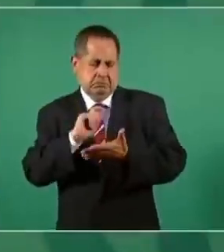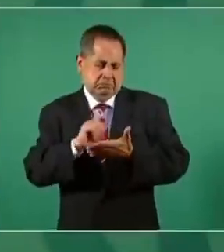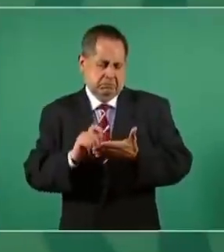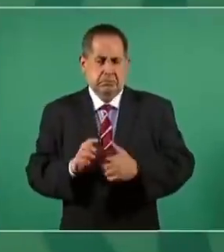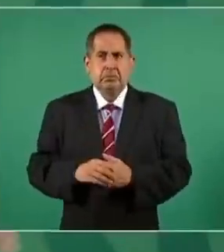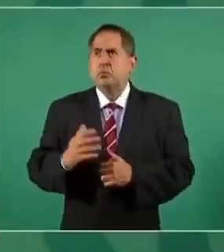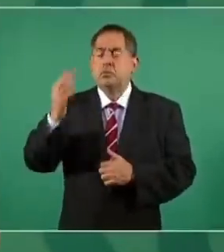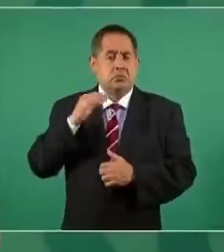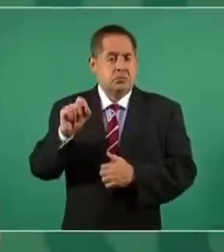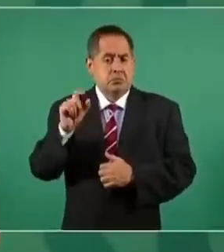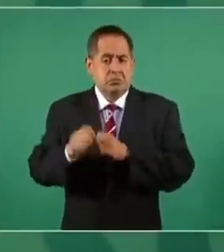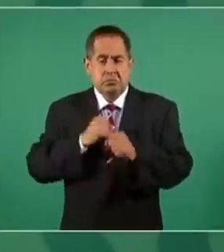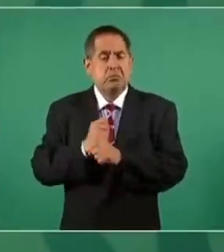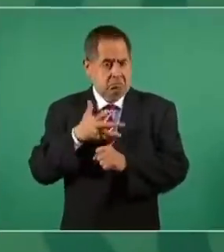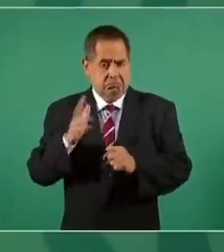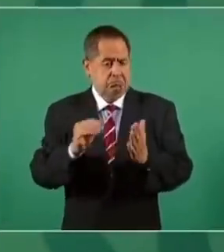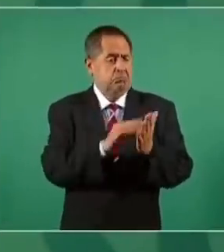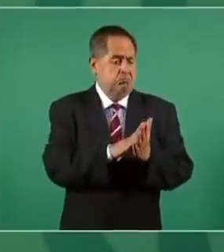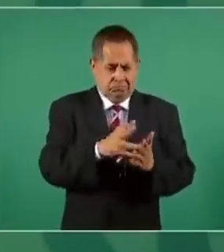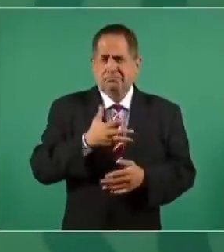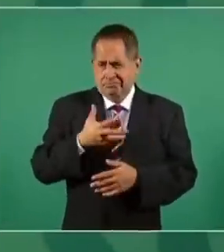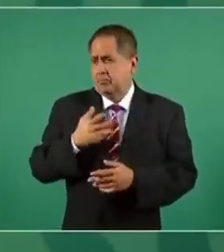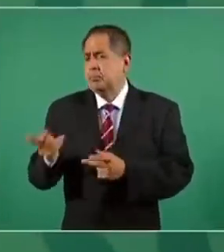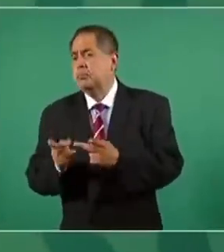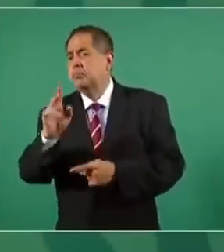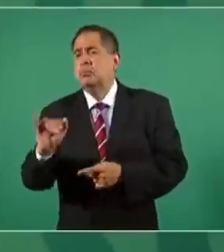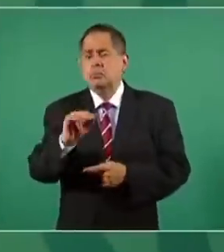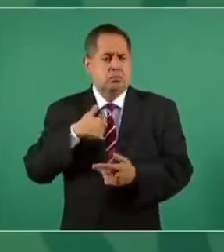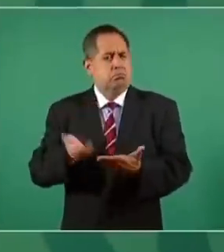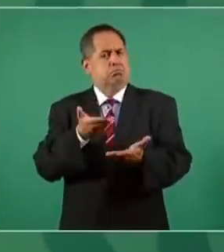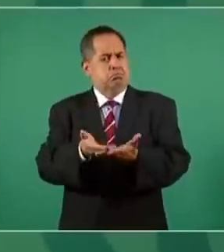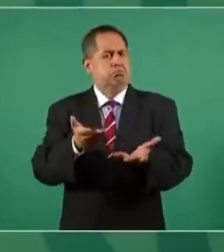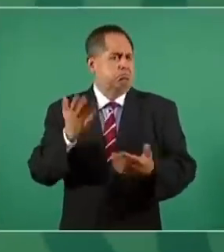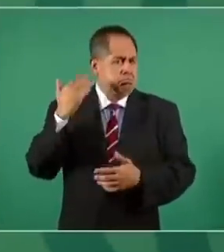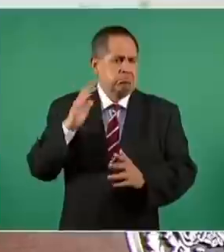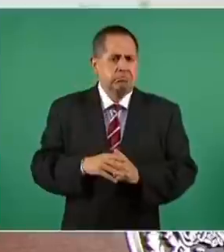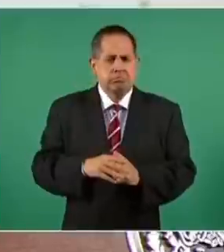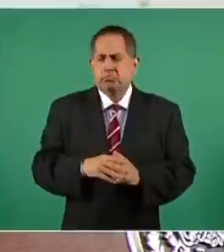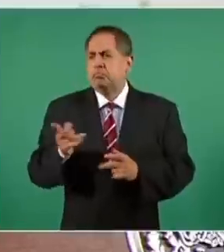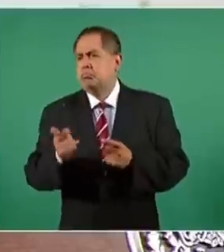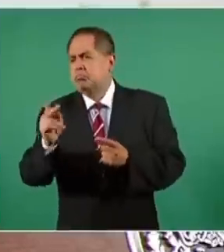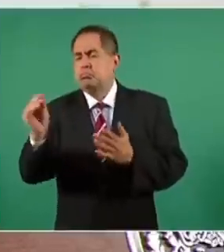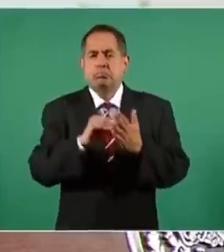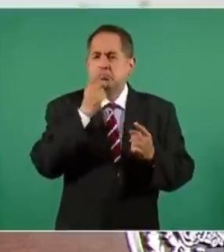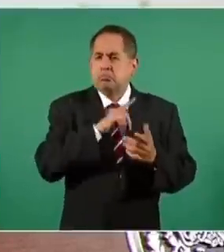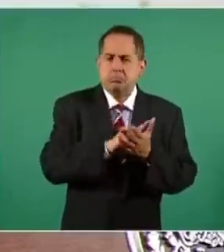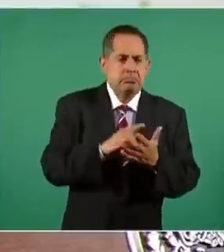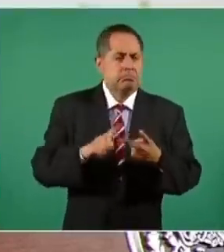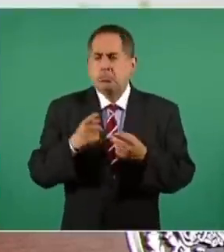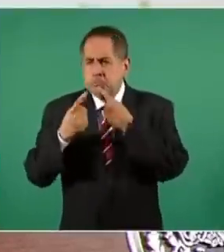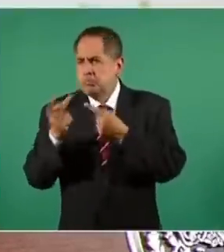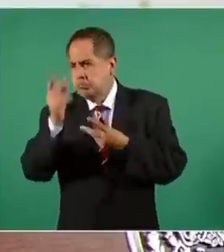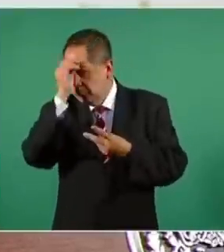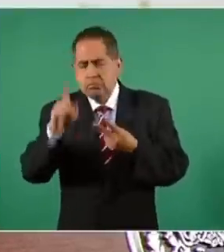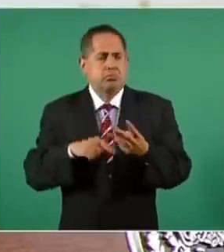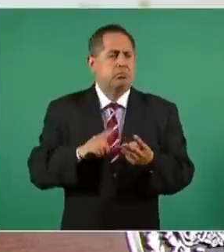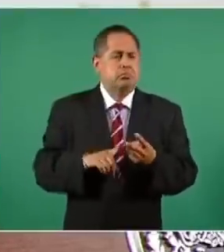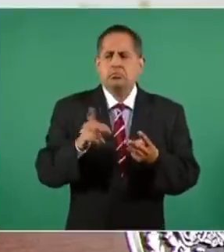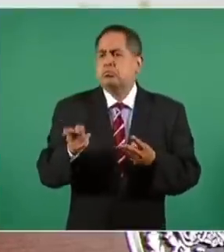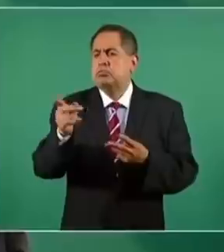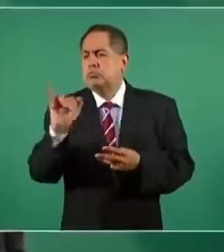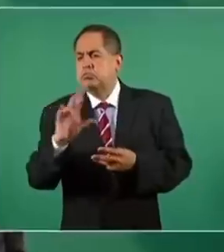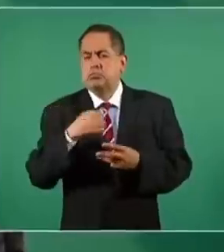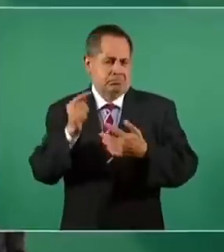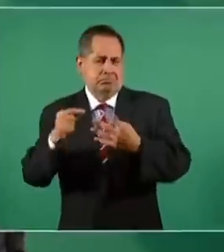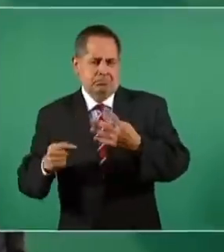Ya casi 20 años. Escrito en un libro. Es una propuesta que hice. El plebiscito, la consulta, el referéndum, la